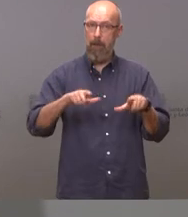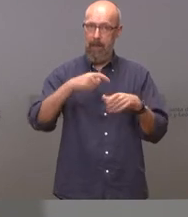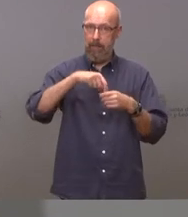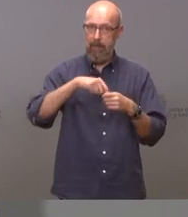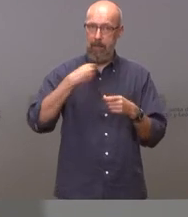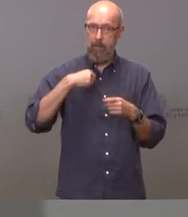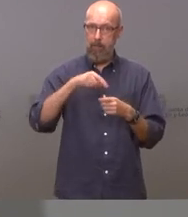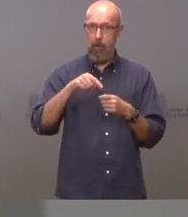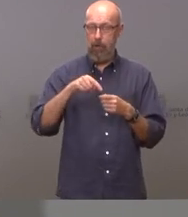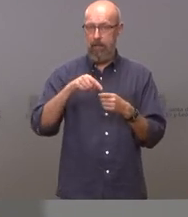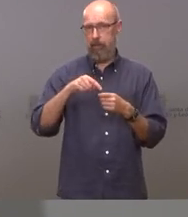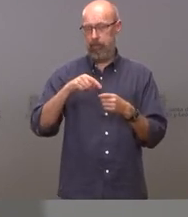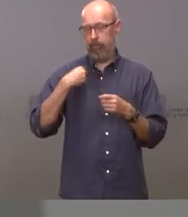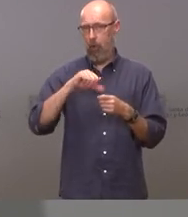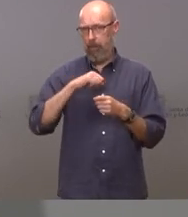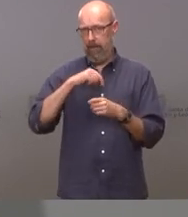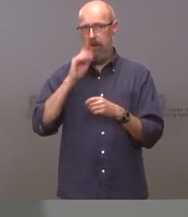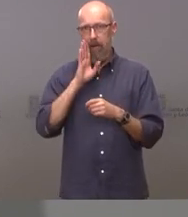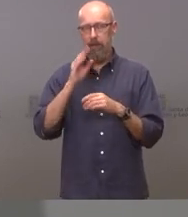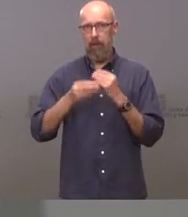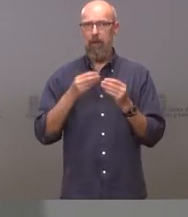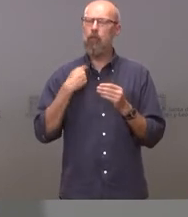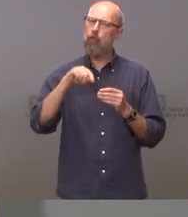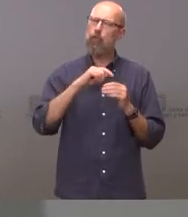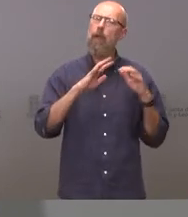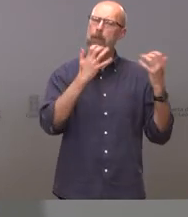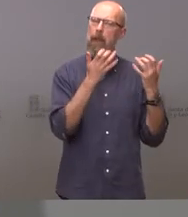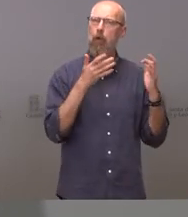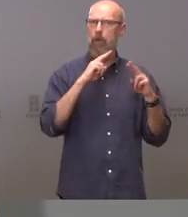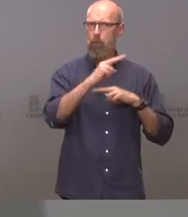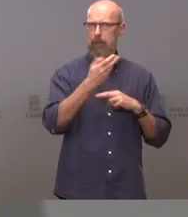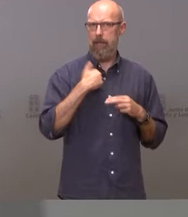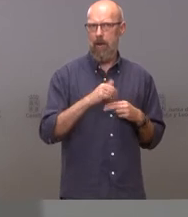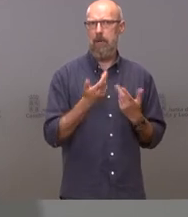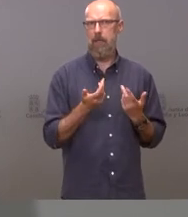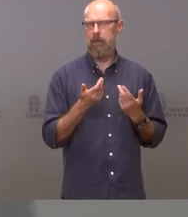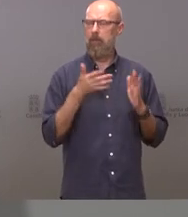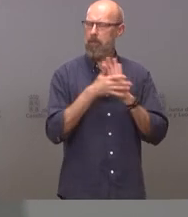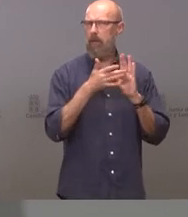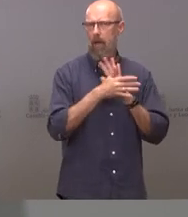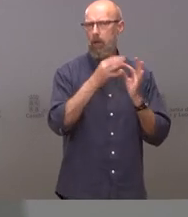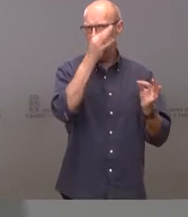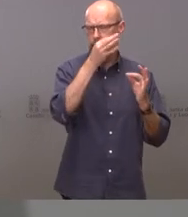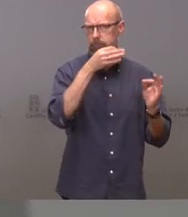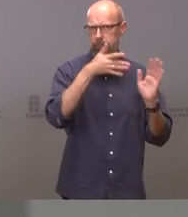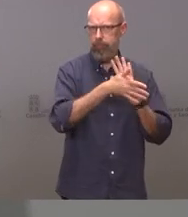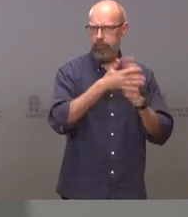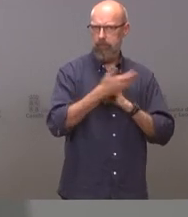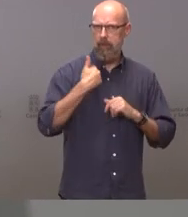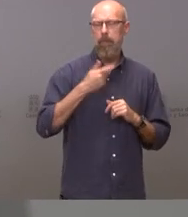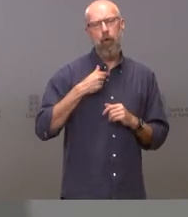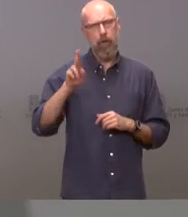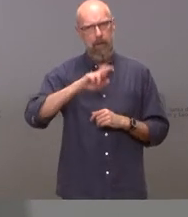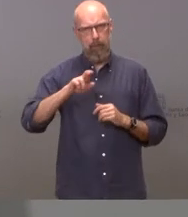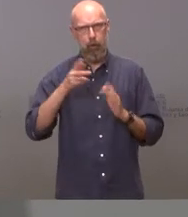yo creo que lo contestamos extensamente de hecho hubo quien nos riñó por contestar tan extensamente pero voy a volver a